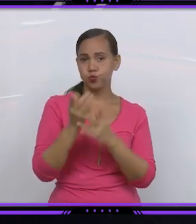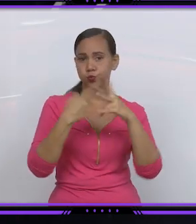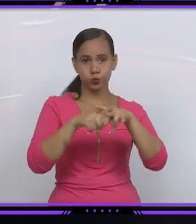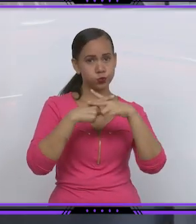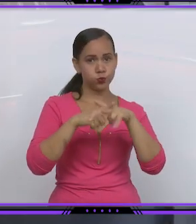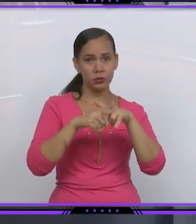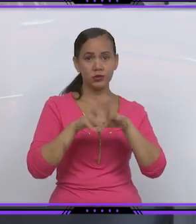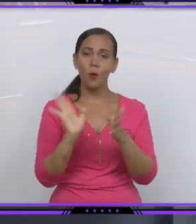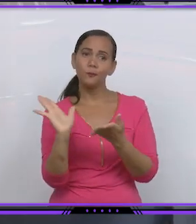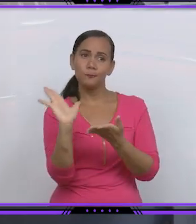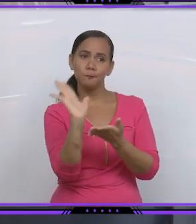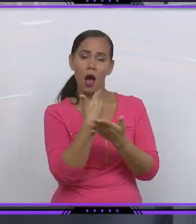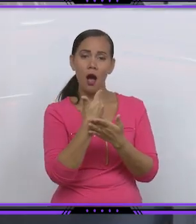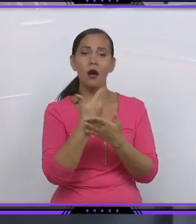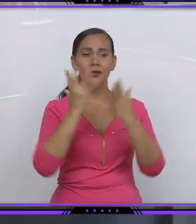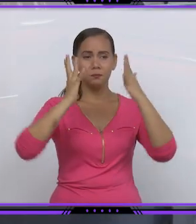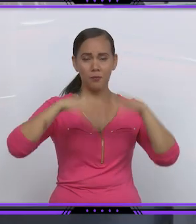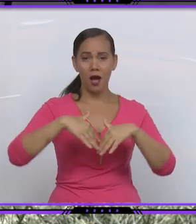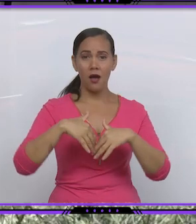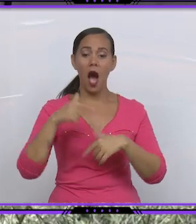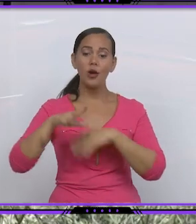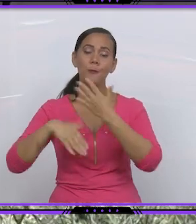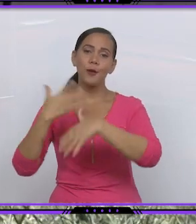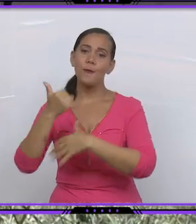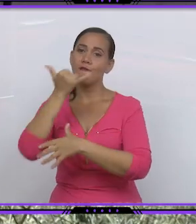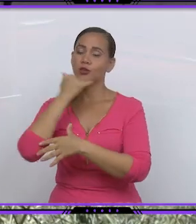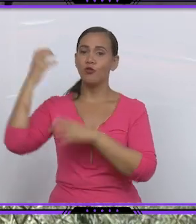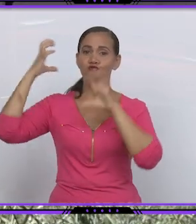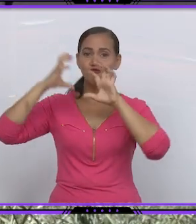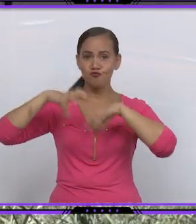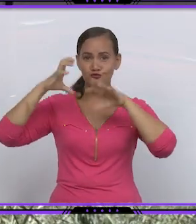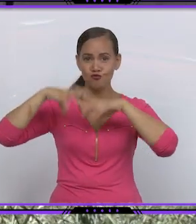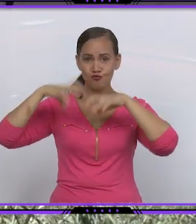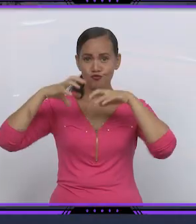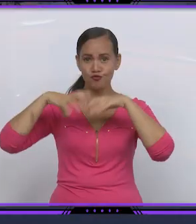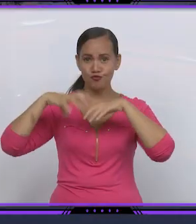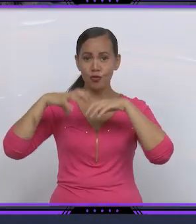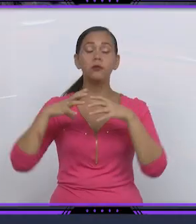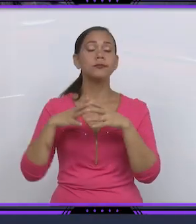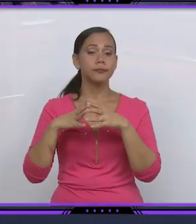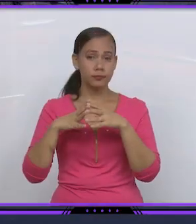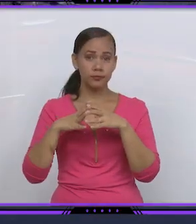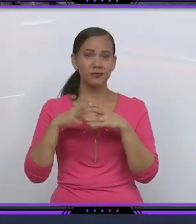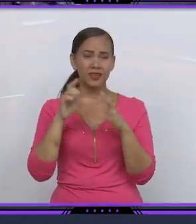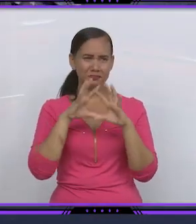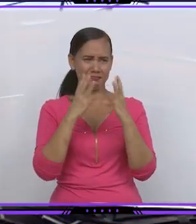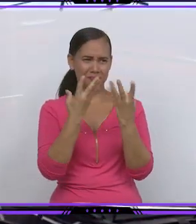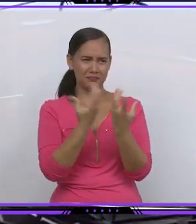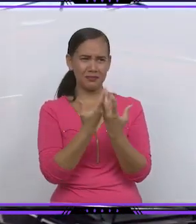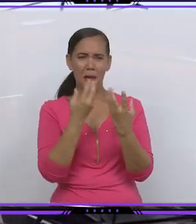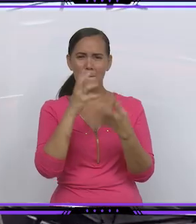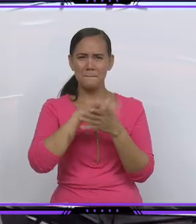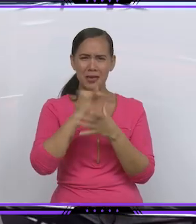sino desmantelarlo. Producto de las intensas lluvias a ese tanque le han quedado un nivel de unos 40 centímetros de diámetro con mosto, con miel y fango.